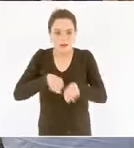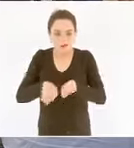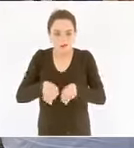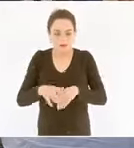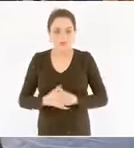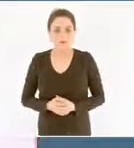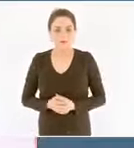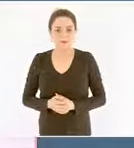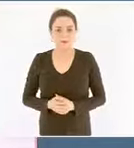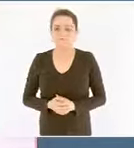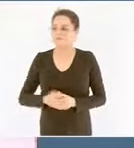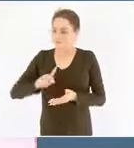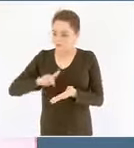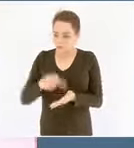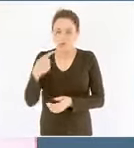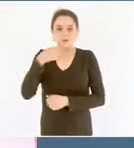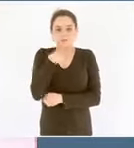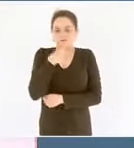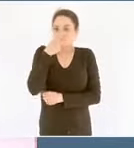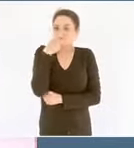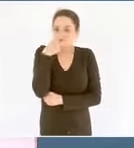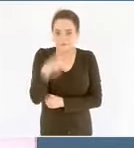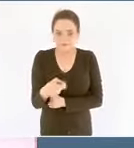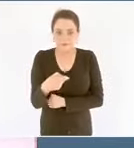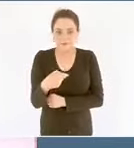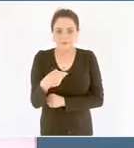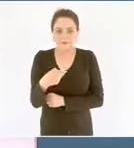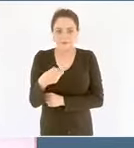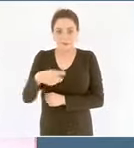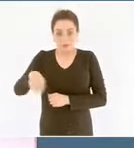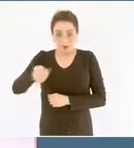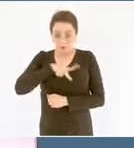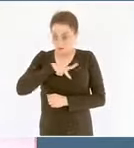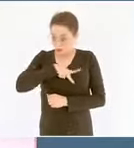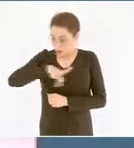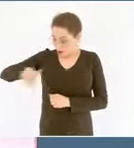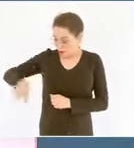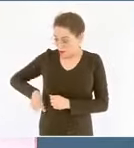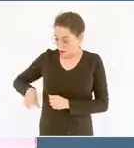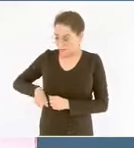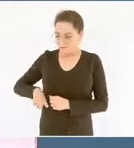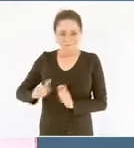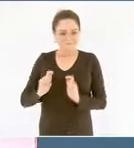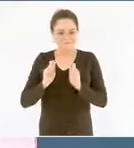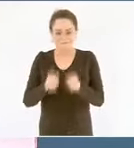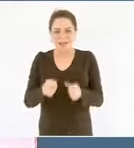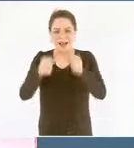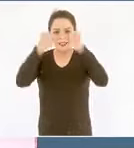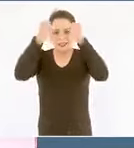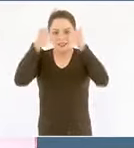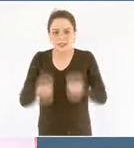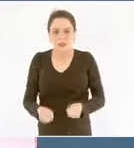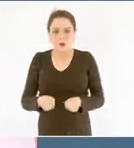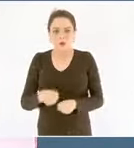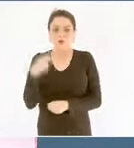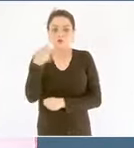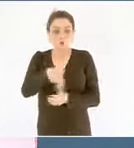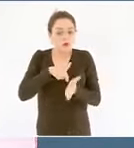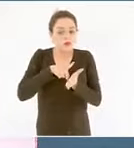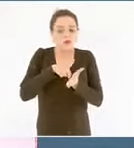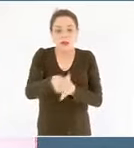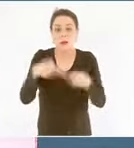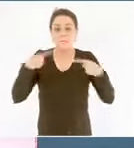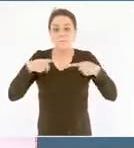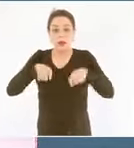cuenta que mi gobierno garantiza el derecho de los trabajadores a